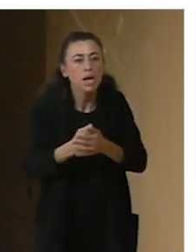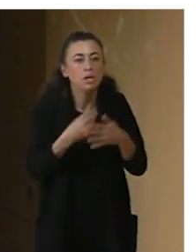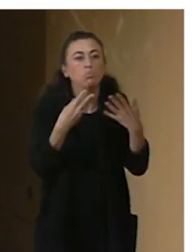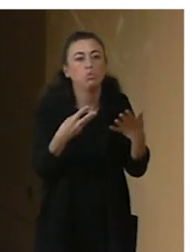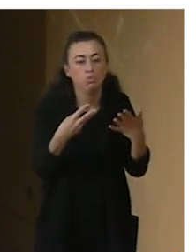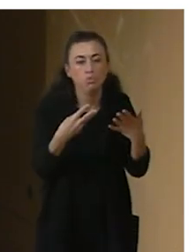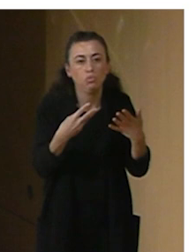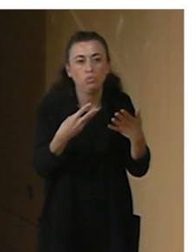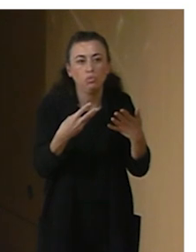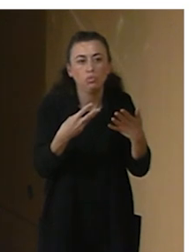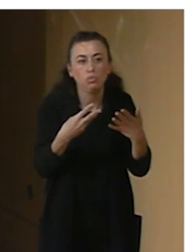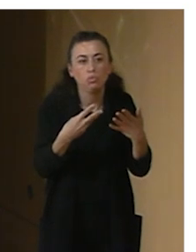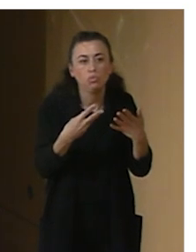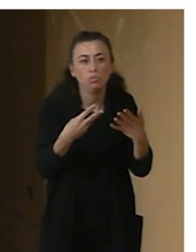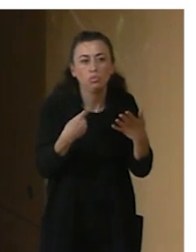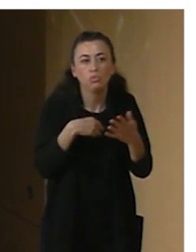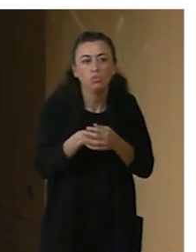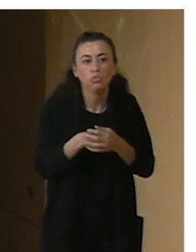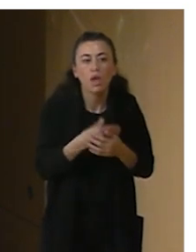a partir de siete años.